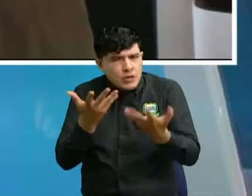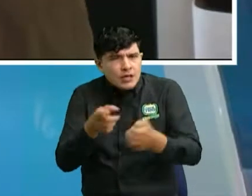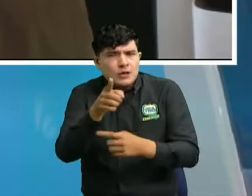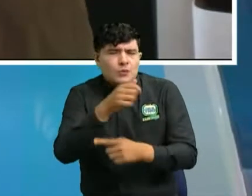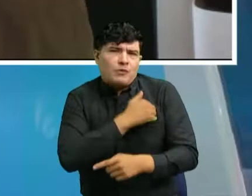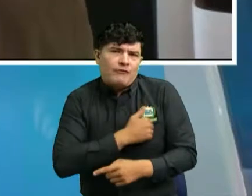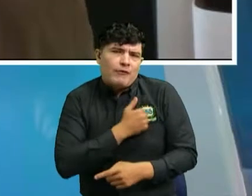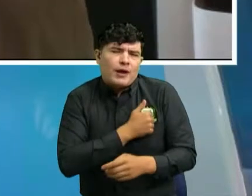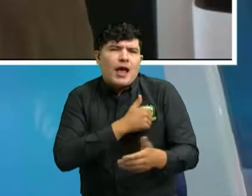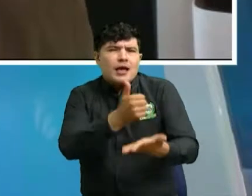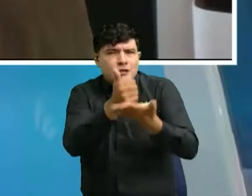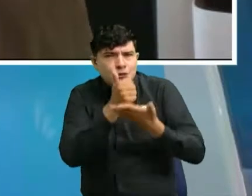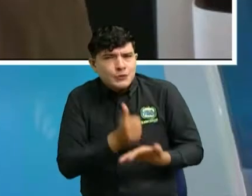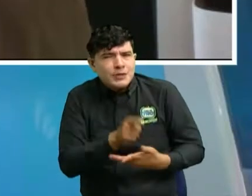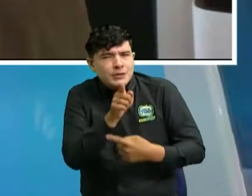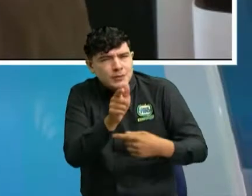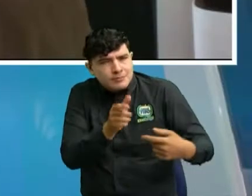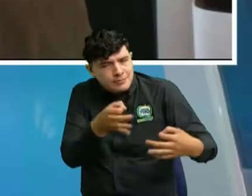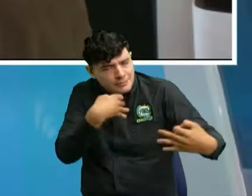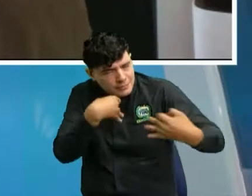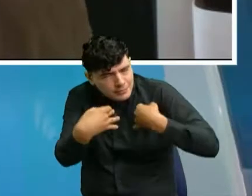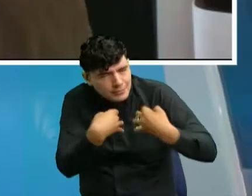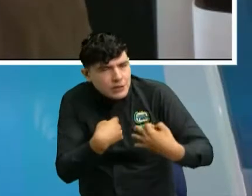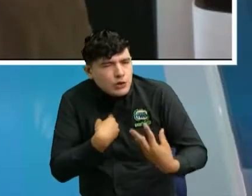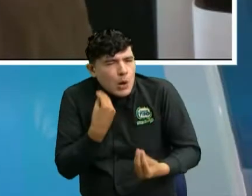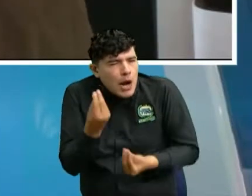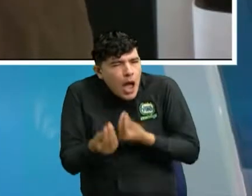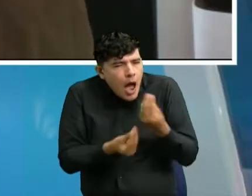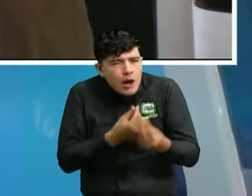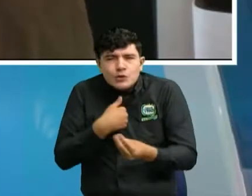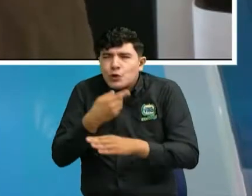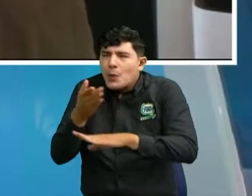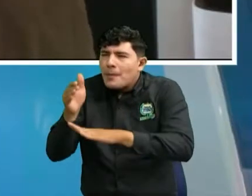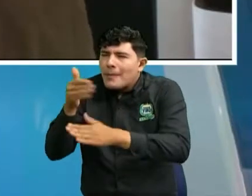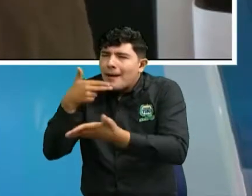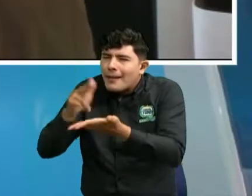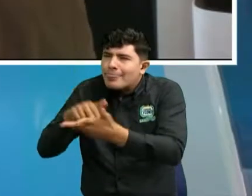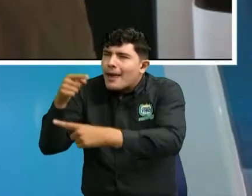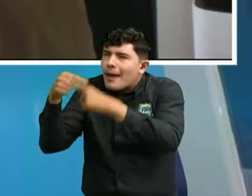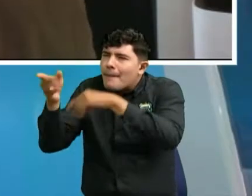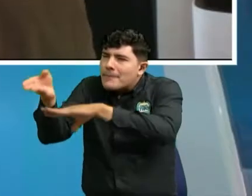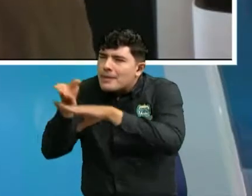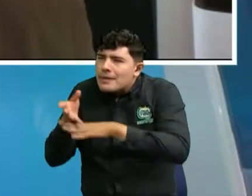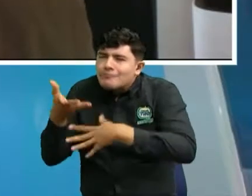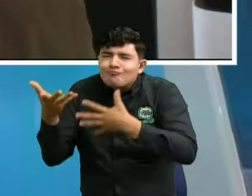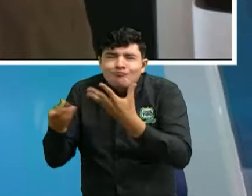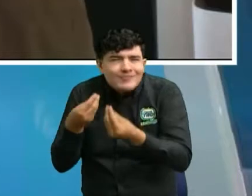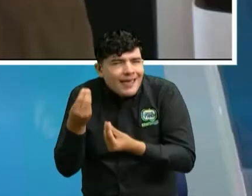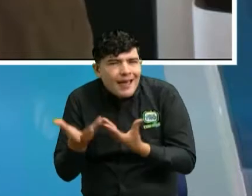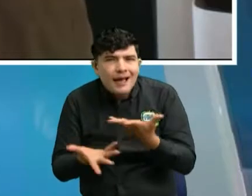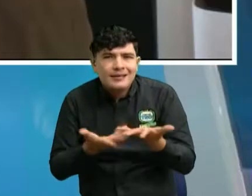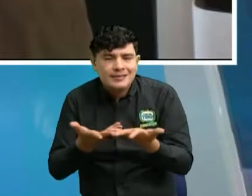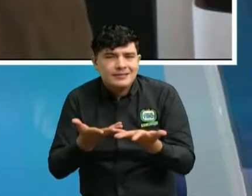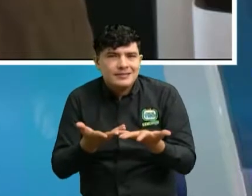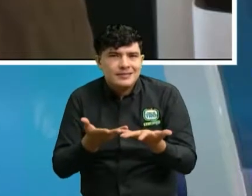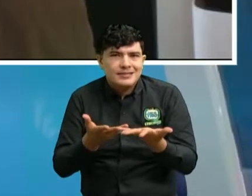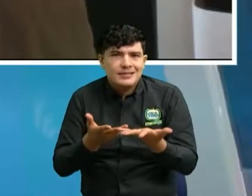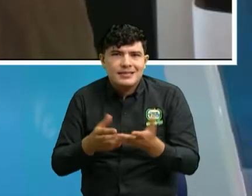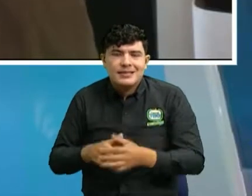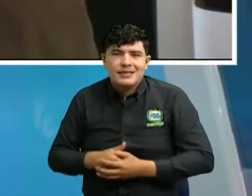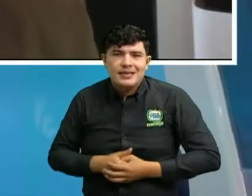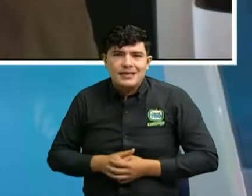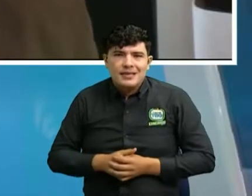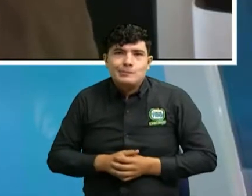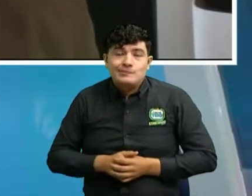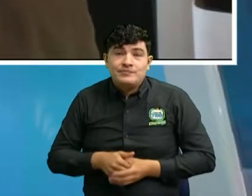¿Qué se debe hacer en esos casos? Claro que sí. Bueno, abogado, ¿qué le podemos decir a nuestra televidente? ¿Cuál es el paso a seguir luego de esta situación? Que